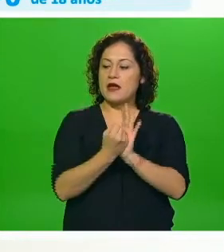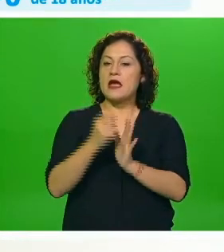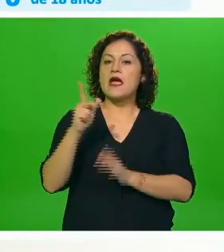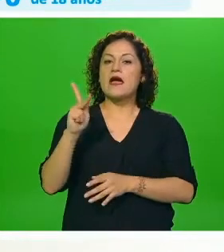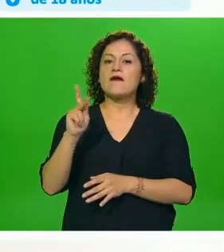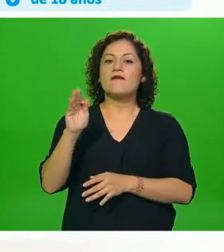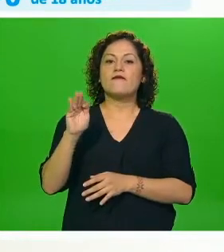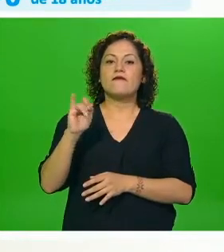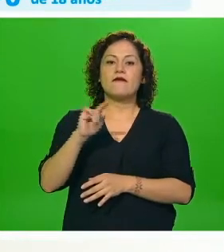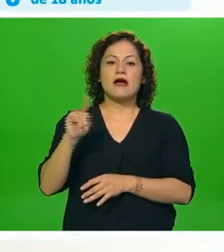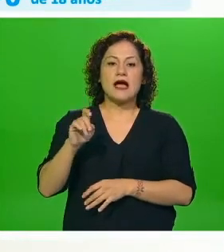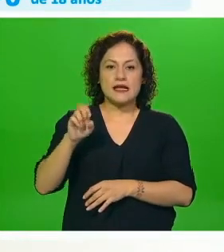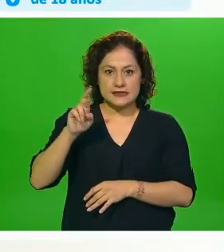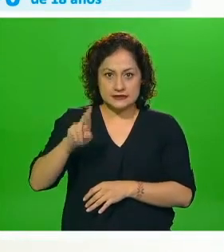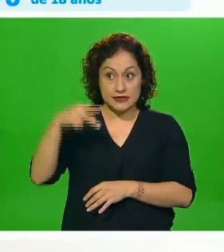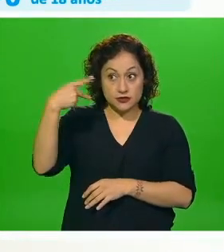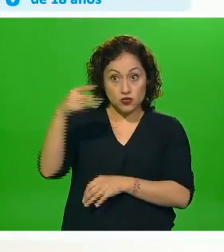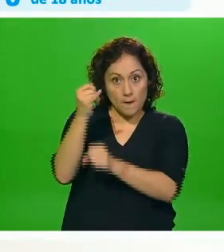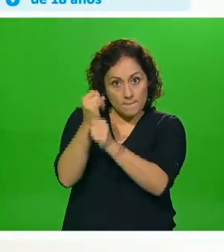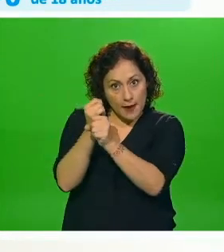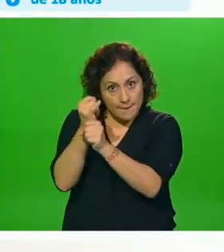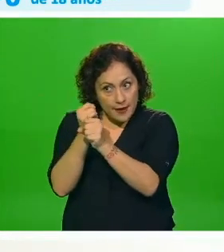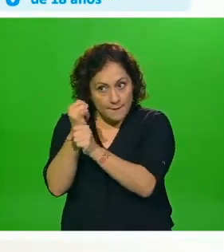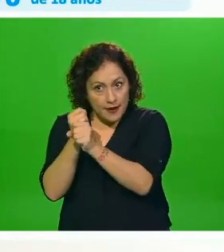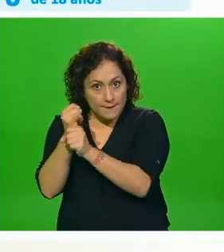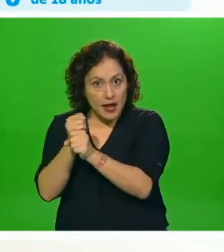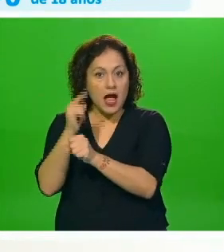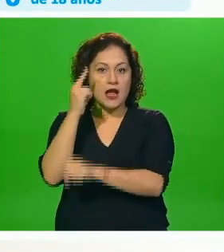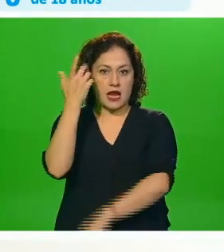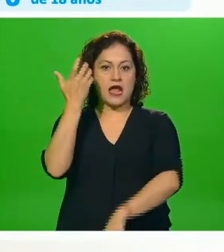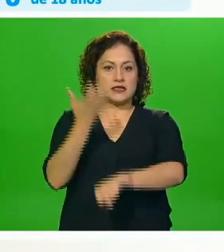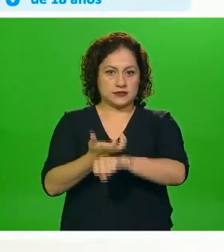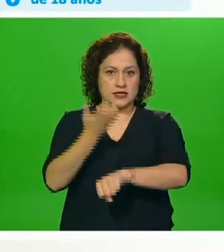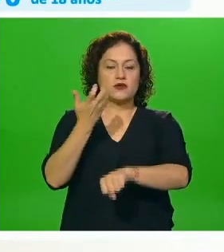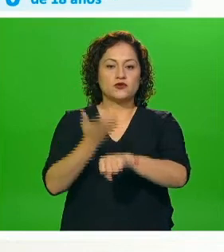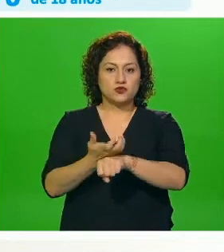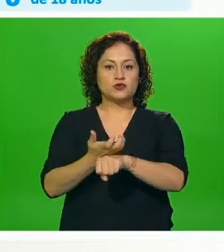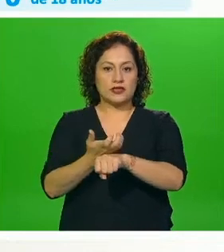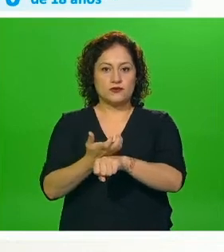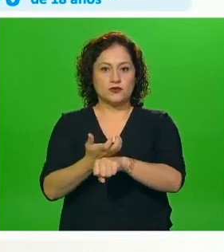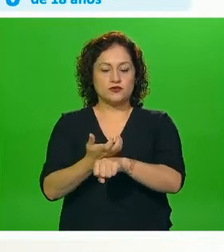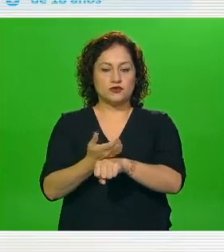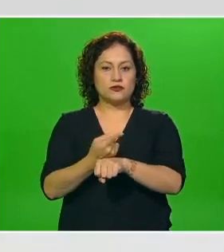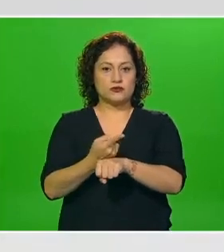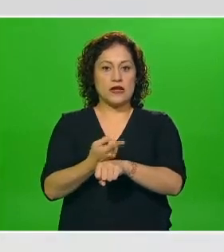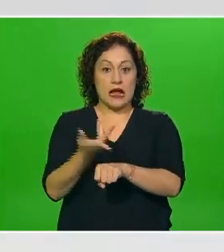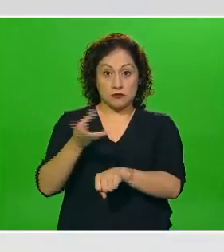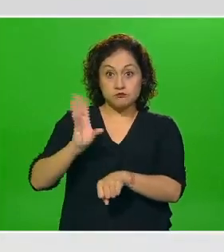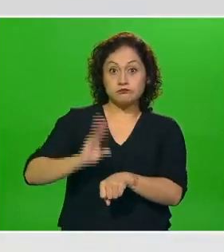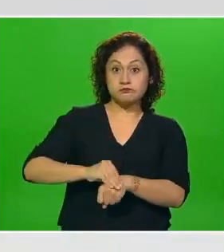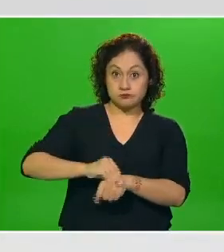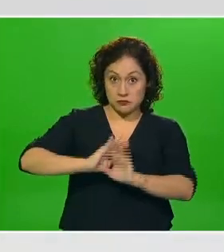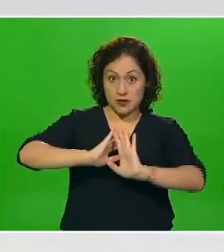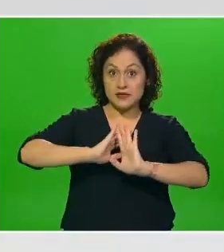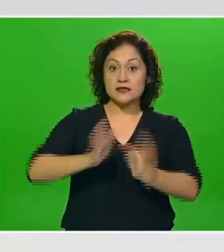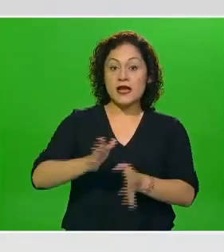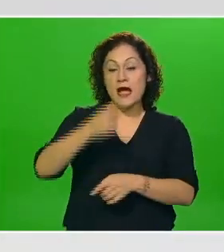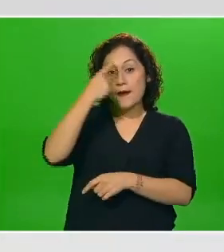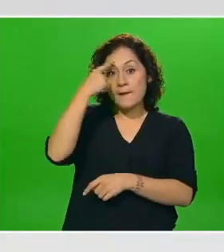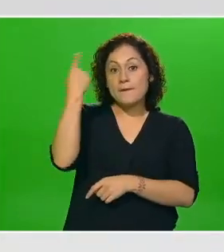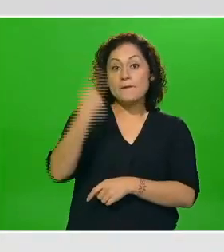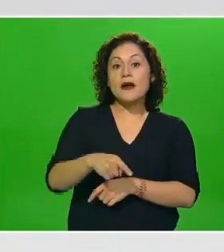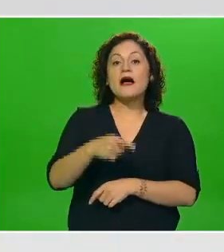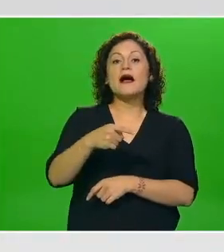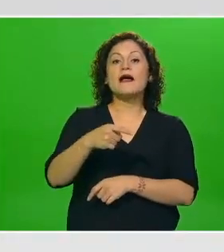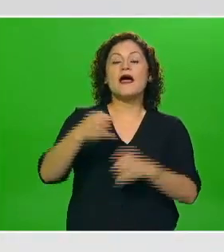ya en su momento obtuvieron en algunos países como lo es Estados Unidos la aprobación para vacunar a mayores de 12 años